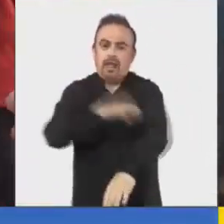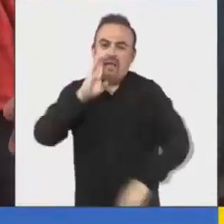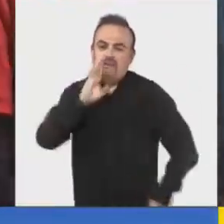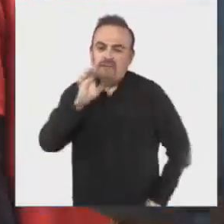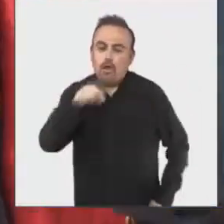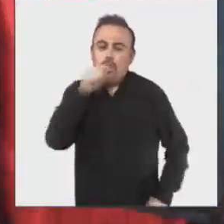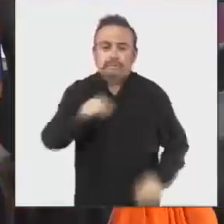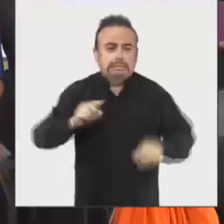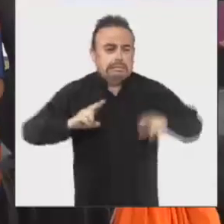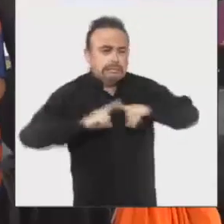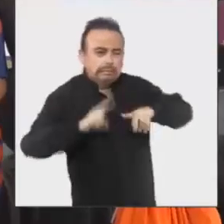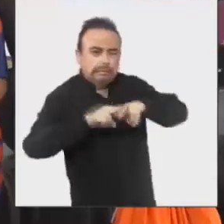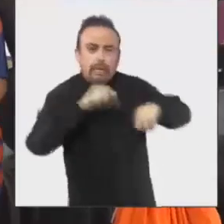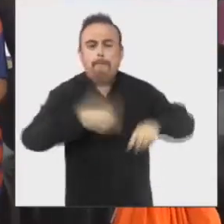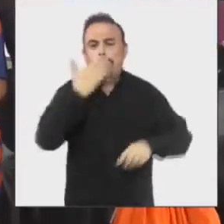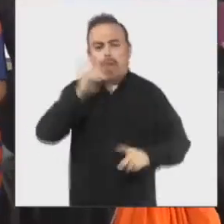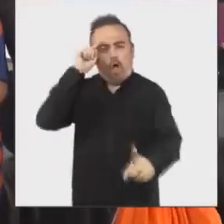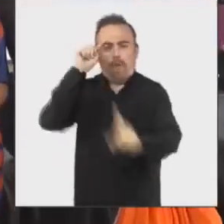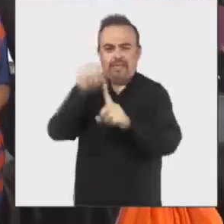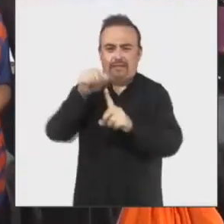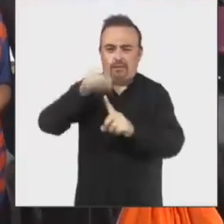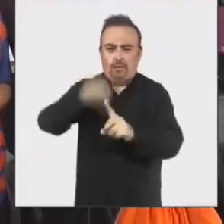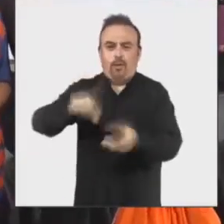mejorar la infraestructura deportiva en la zona.